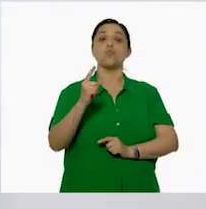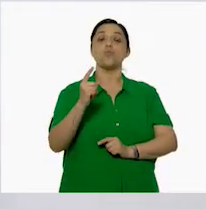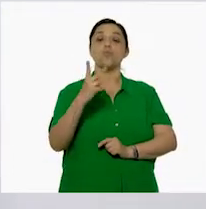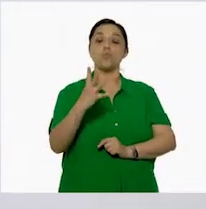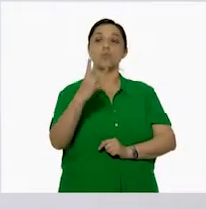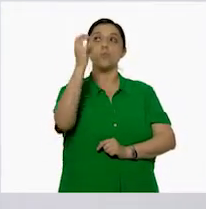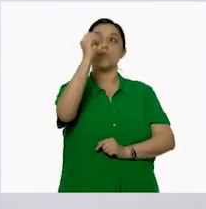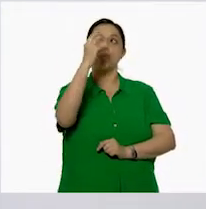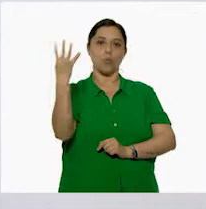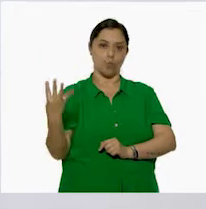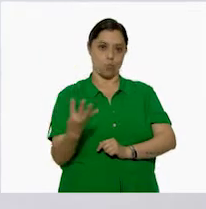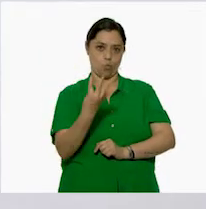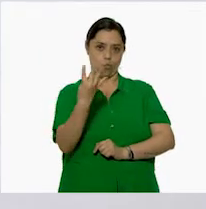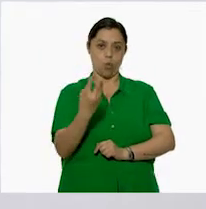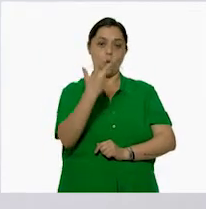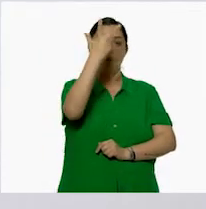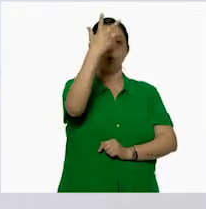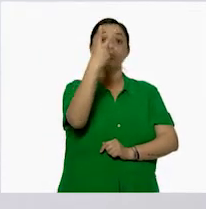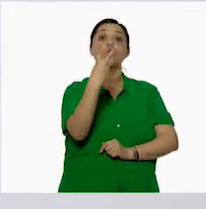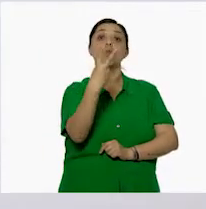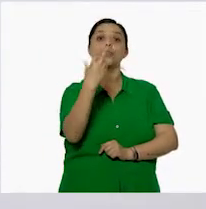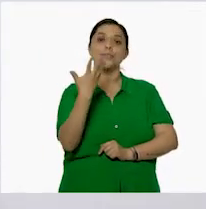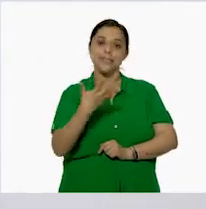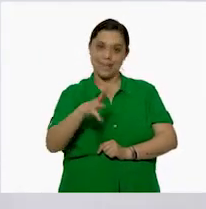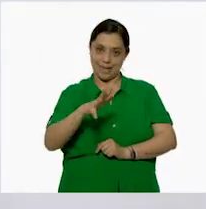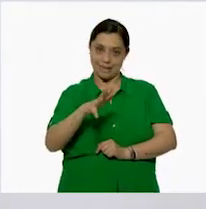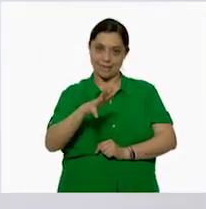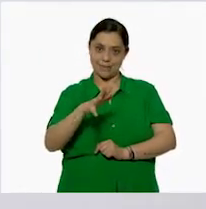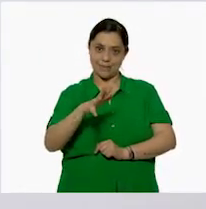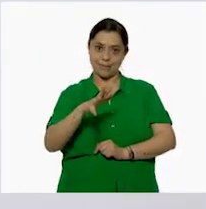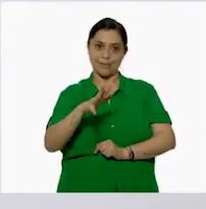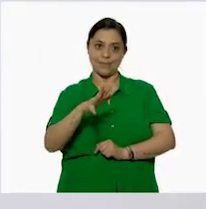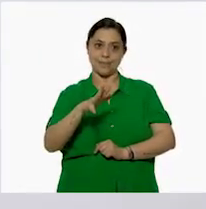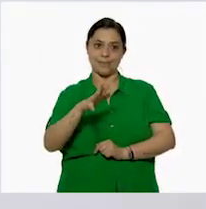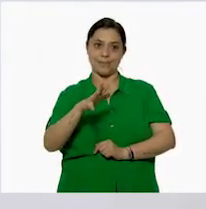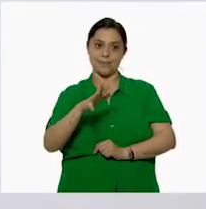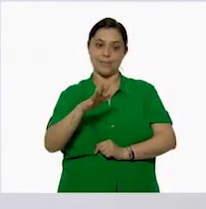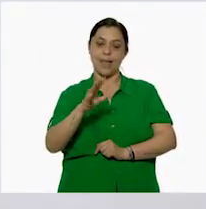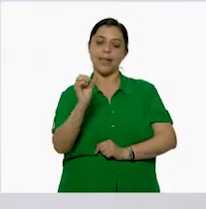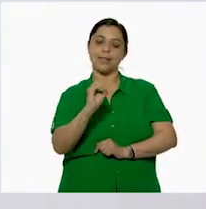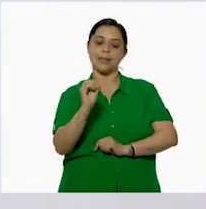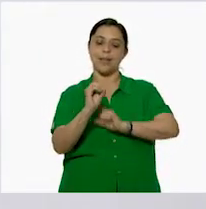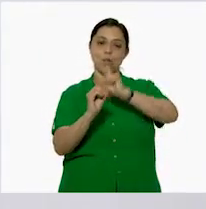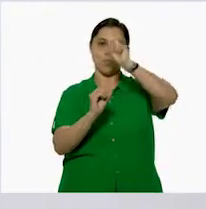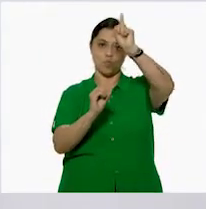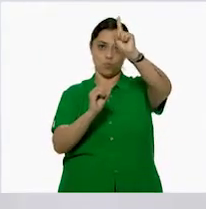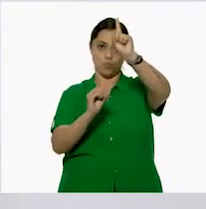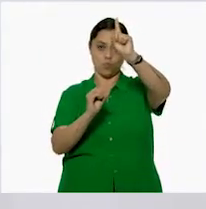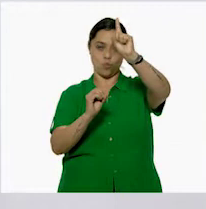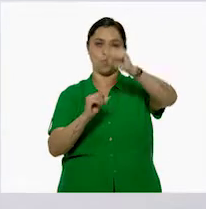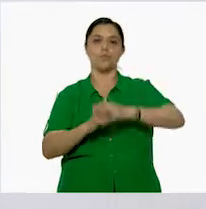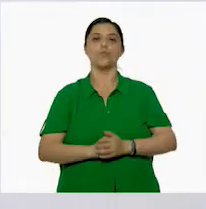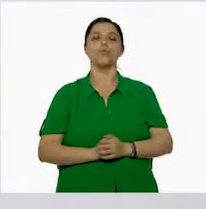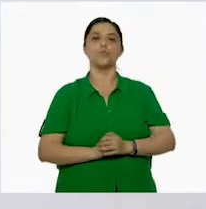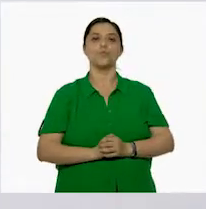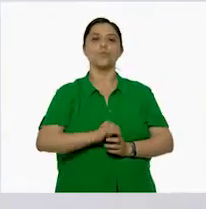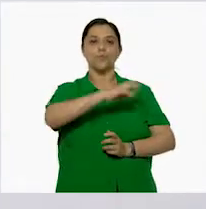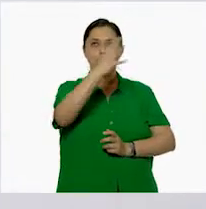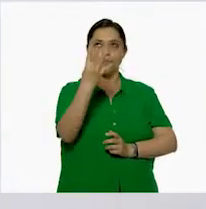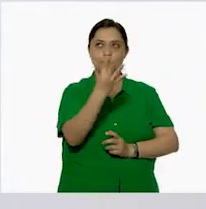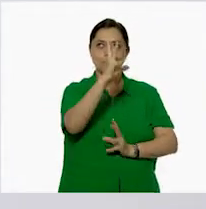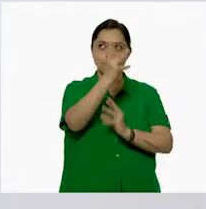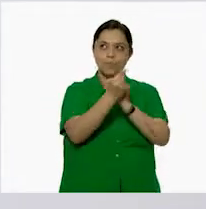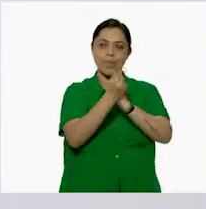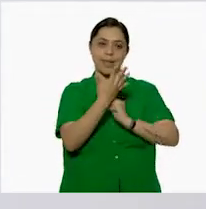4. 4. 8 más 2. 10. Y a la centena le sumamos otros 4. Serían